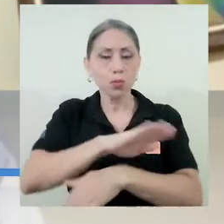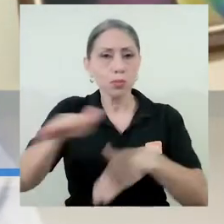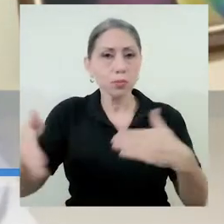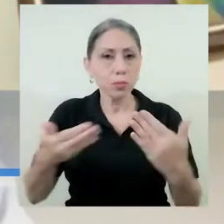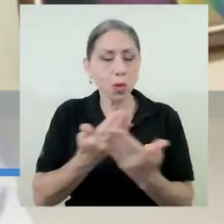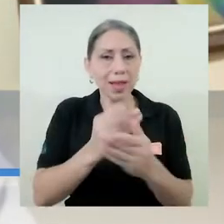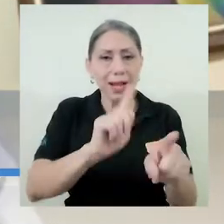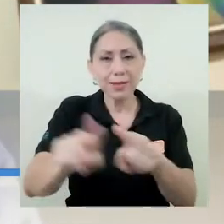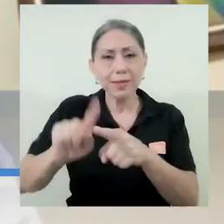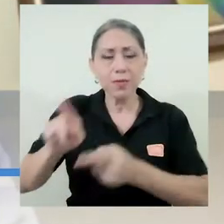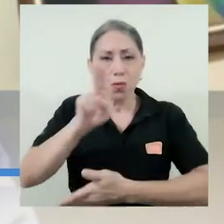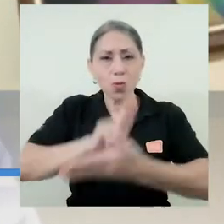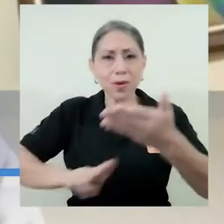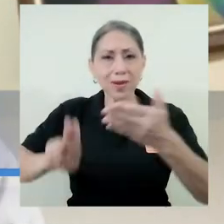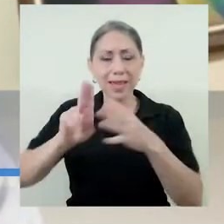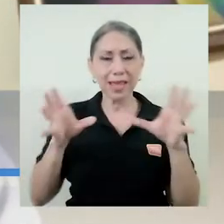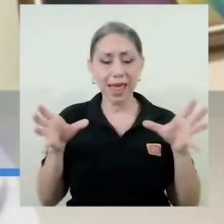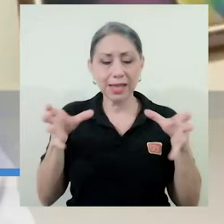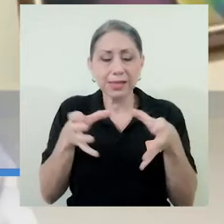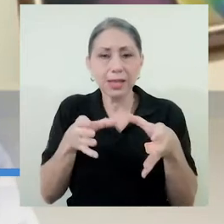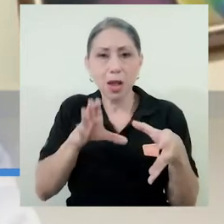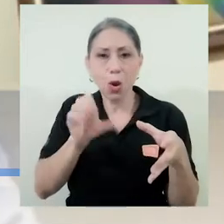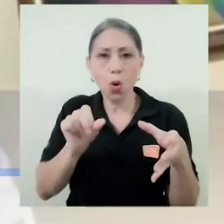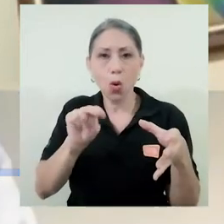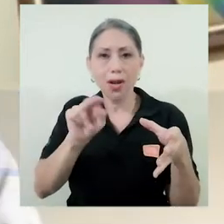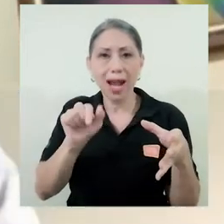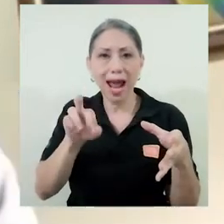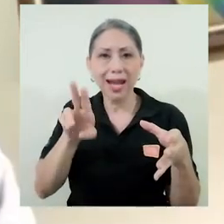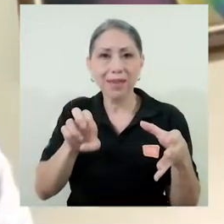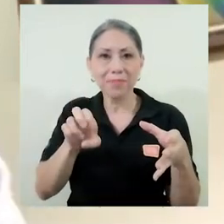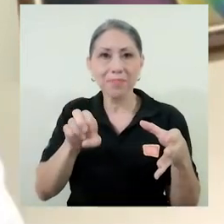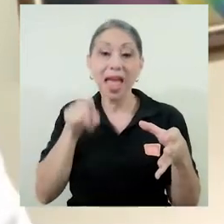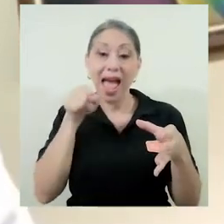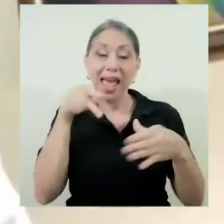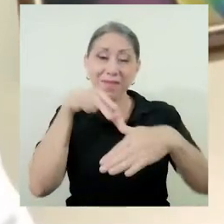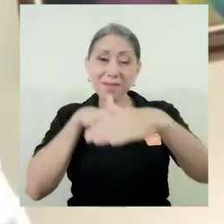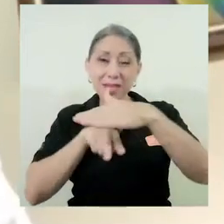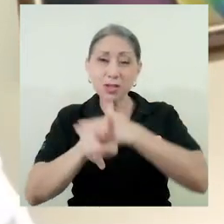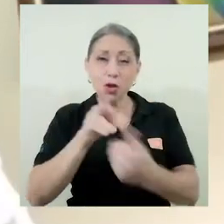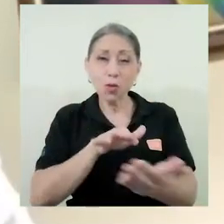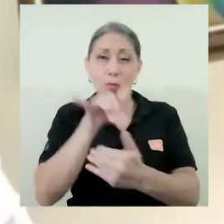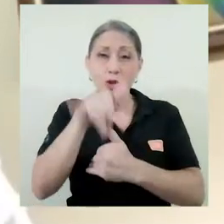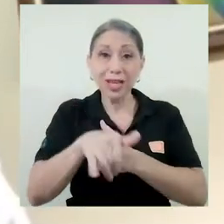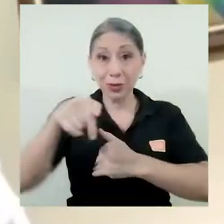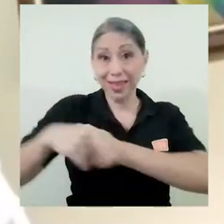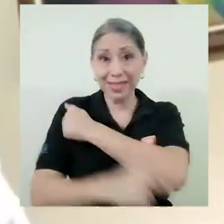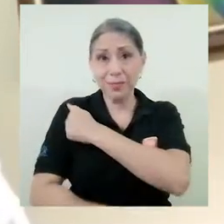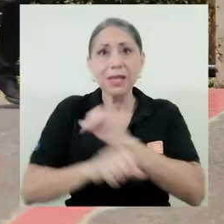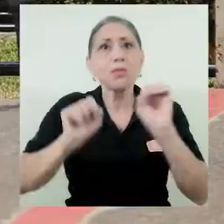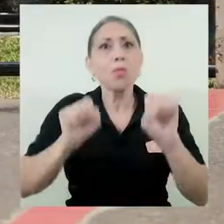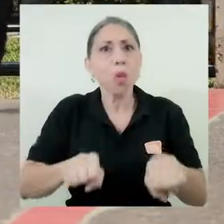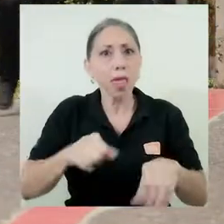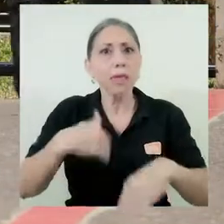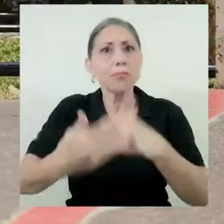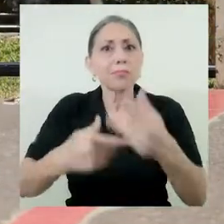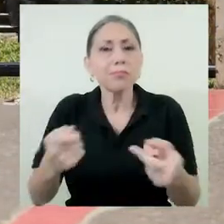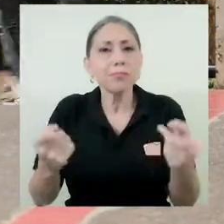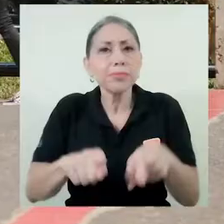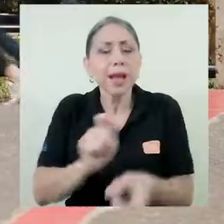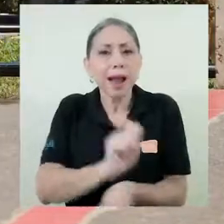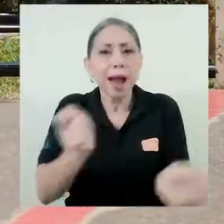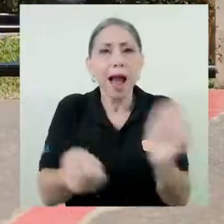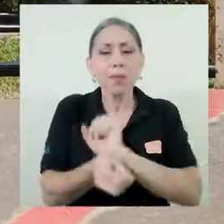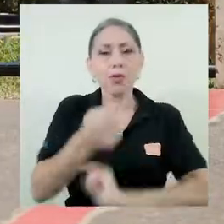las universidades que forman CONARE la visión y el proyecto de un país capaz de gestar cambios positivos de los que